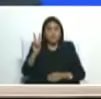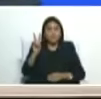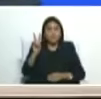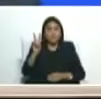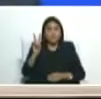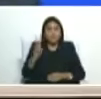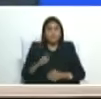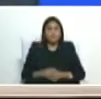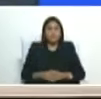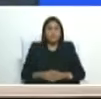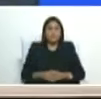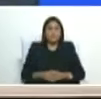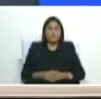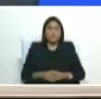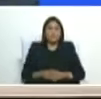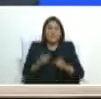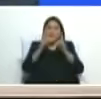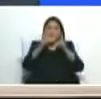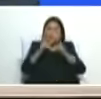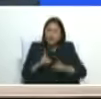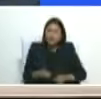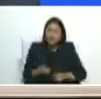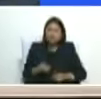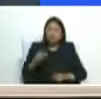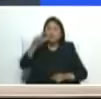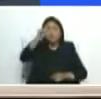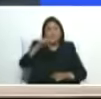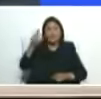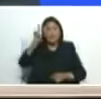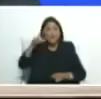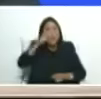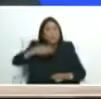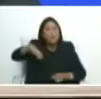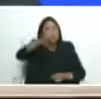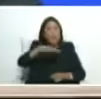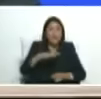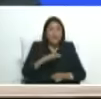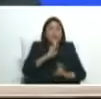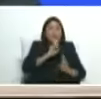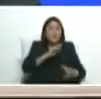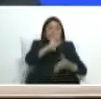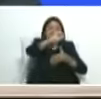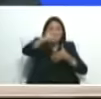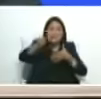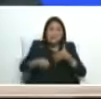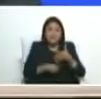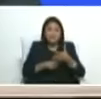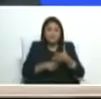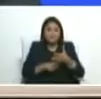la decisión del pueblo en sus cinco sí la visión histórica que tenemos